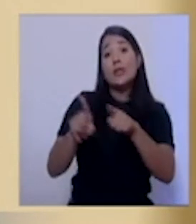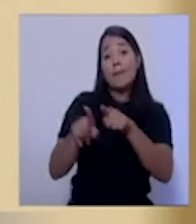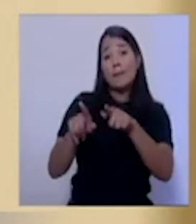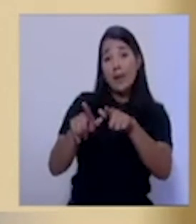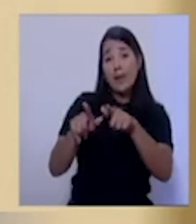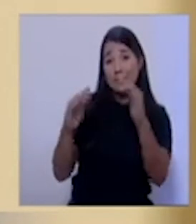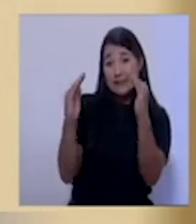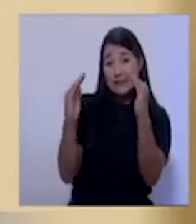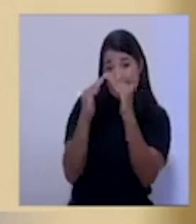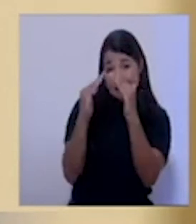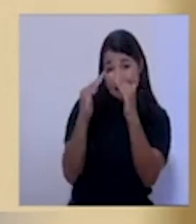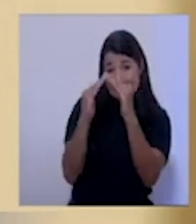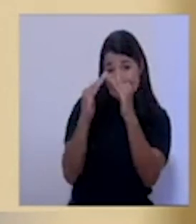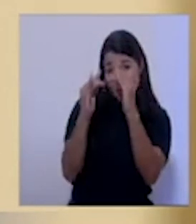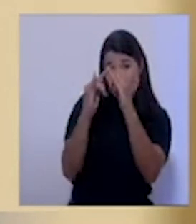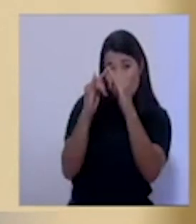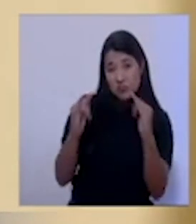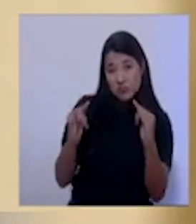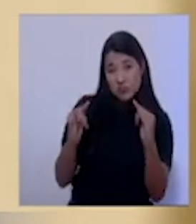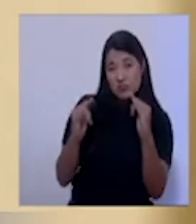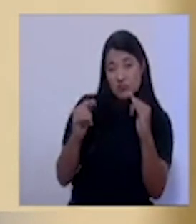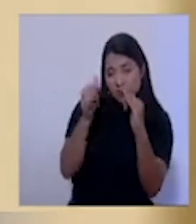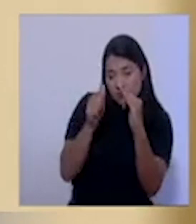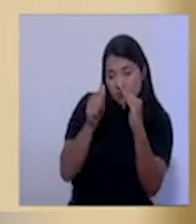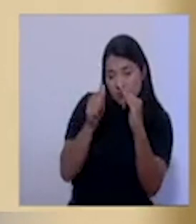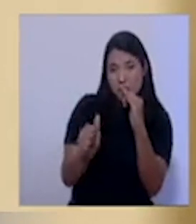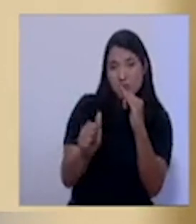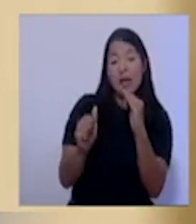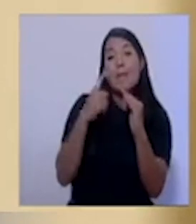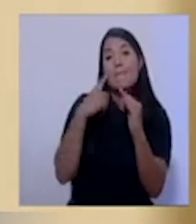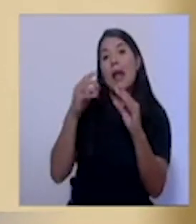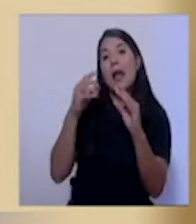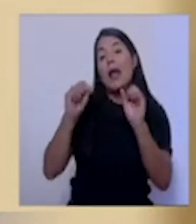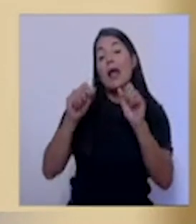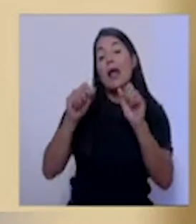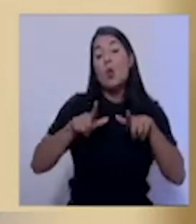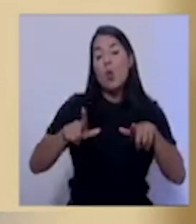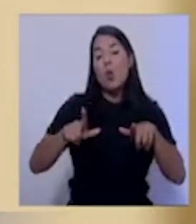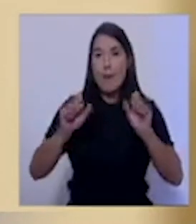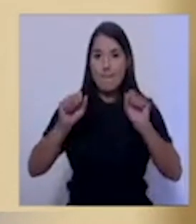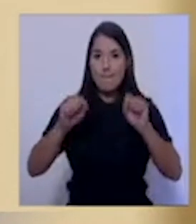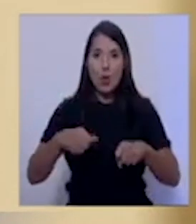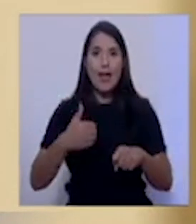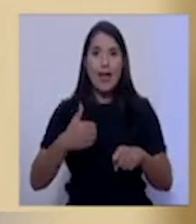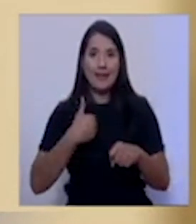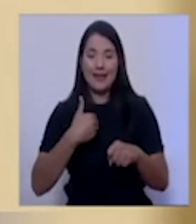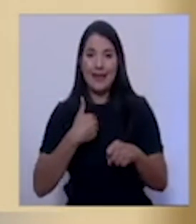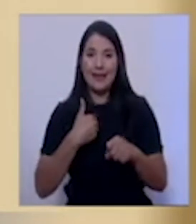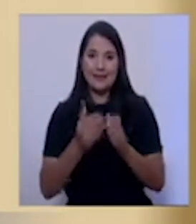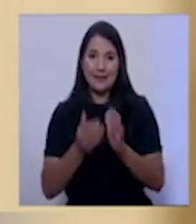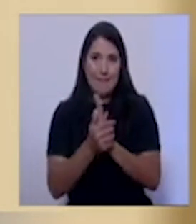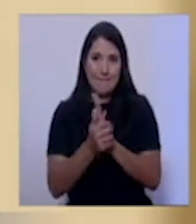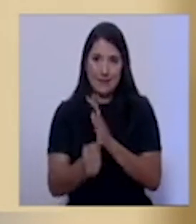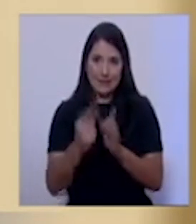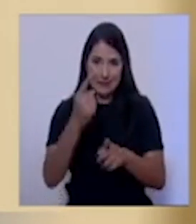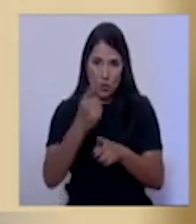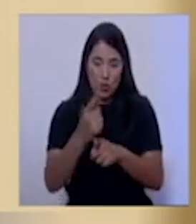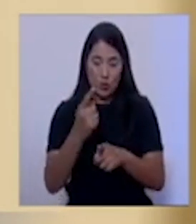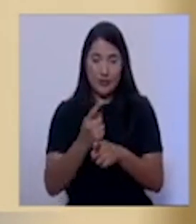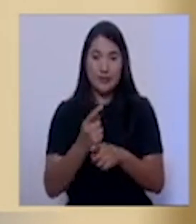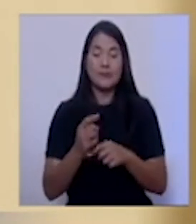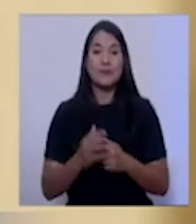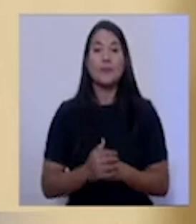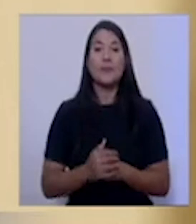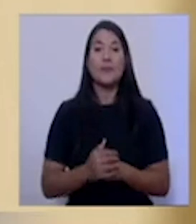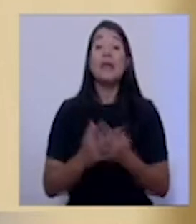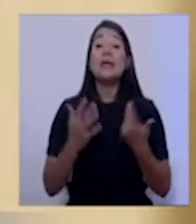dar la capacidad adecuada al albergue. Tomando en consideración de que las personas que se mueven